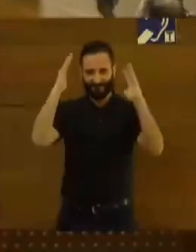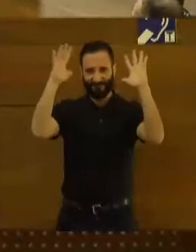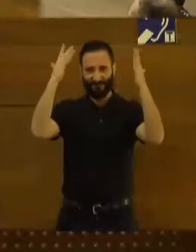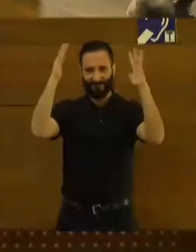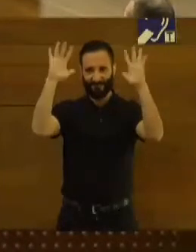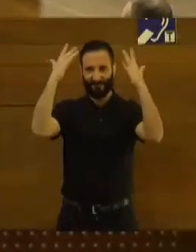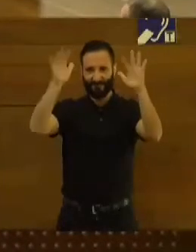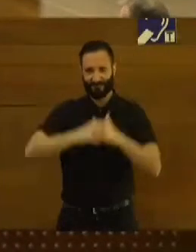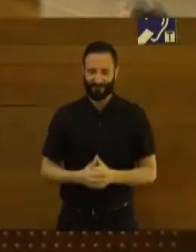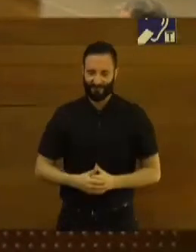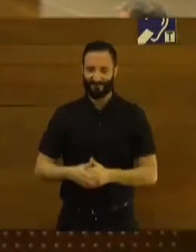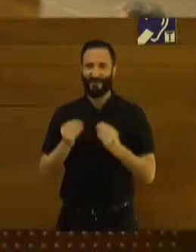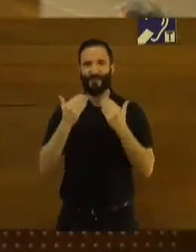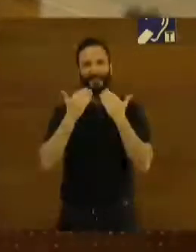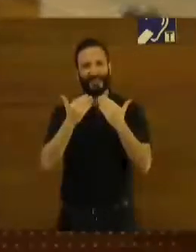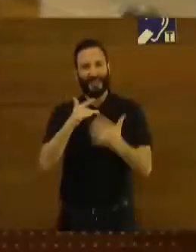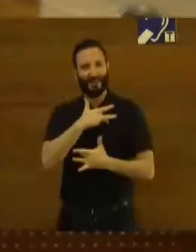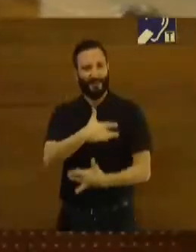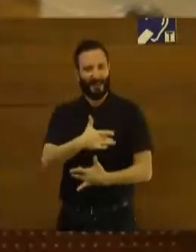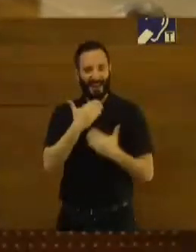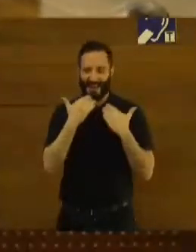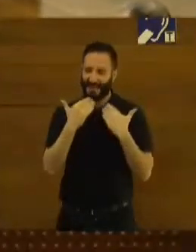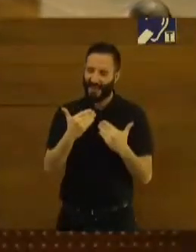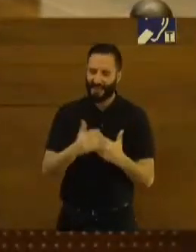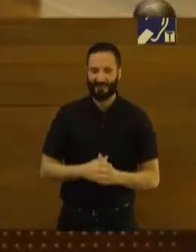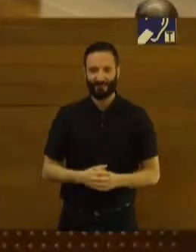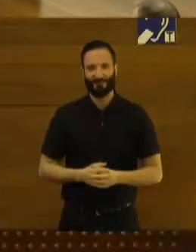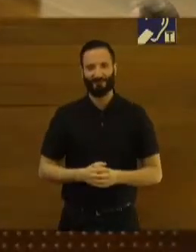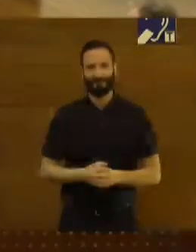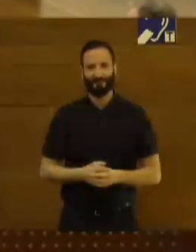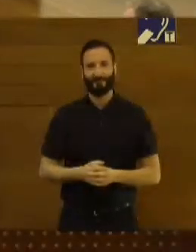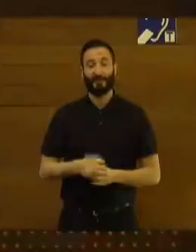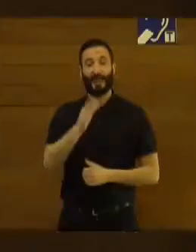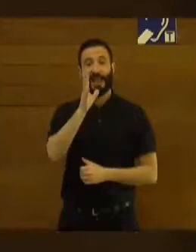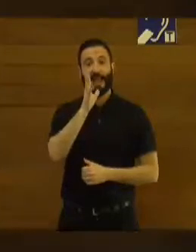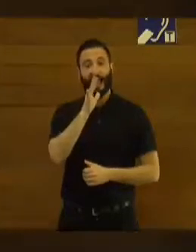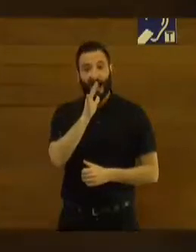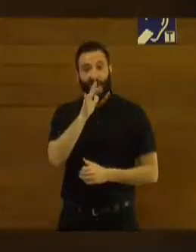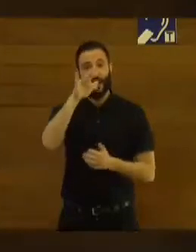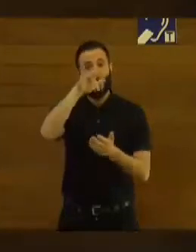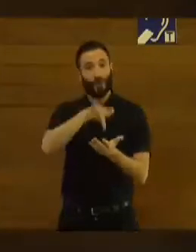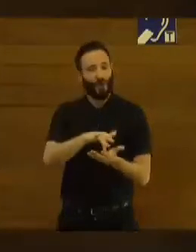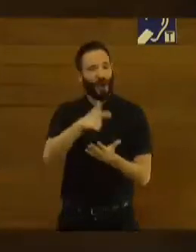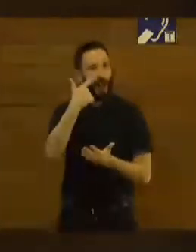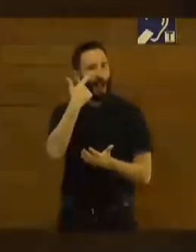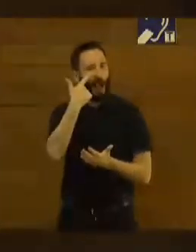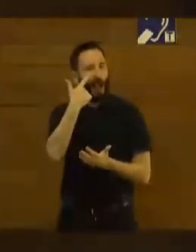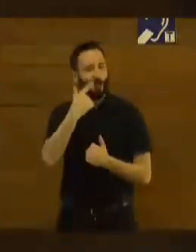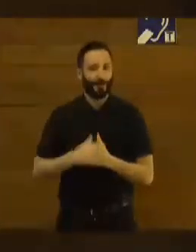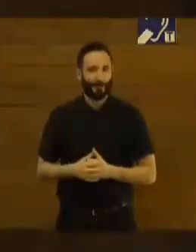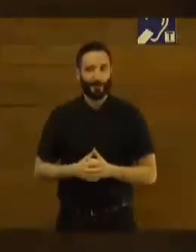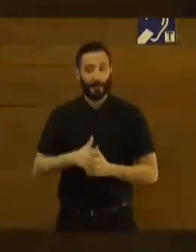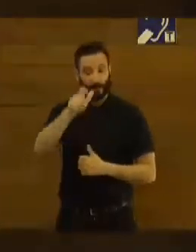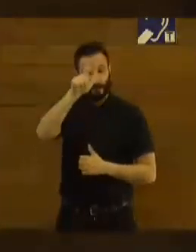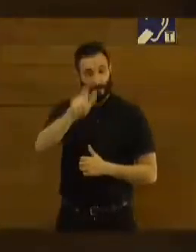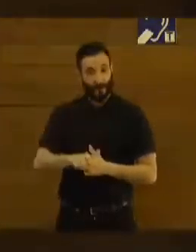Muchas gracias María y gracias de verdad por estar acá con nosotros. Bueno, ahora llegó la hora de conocer al